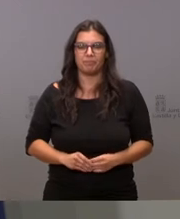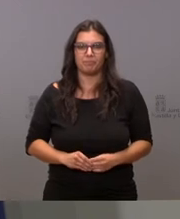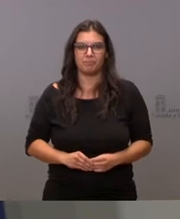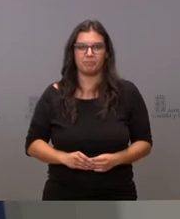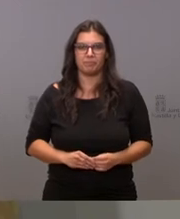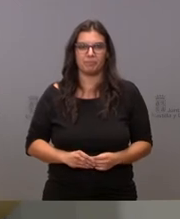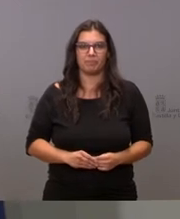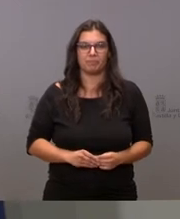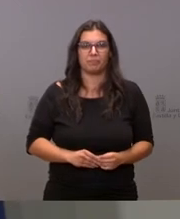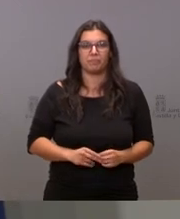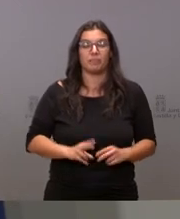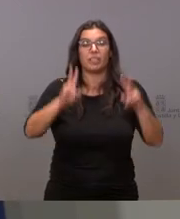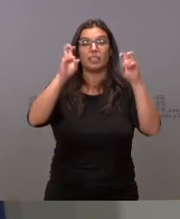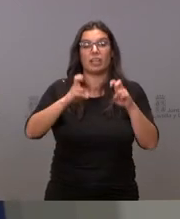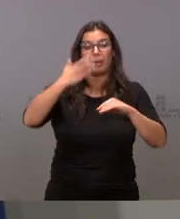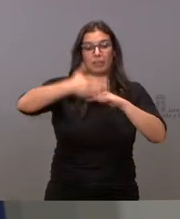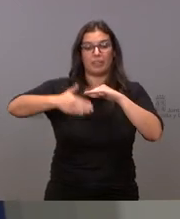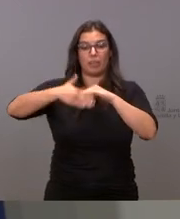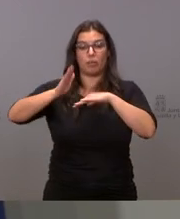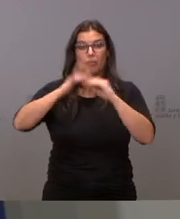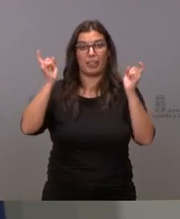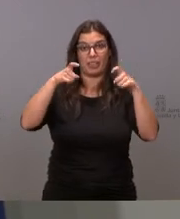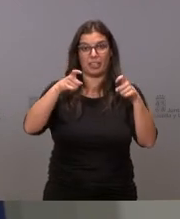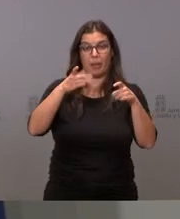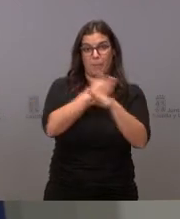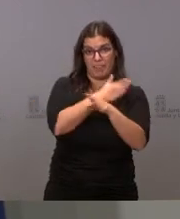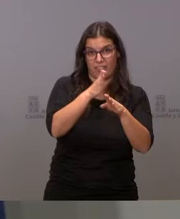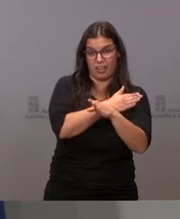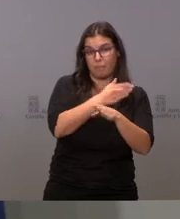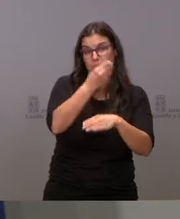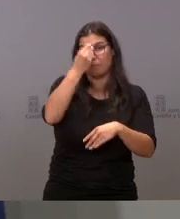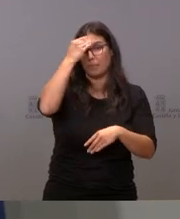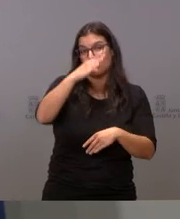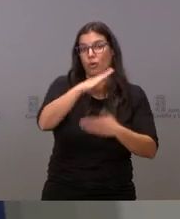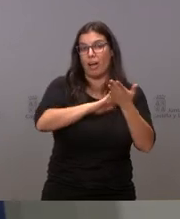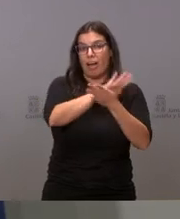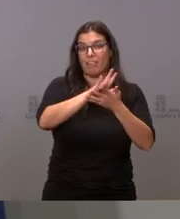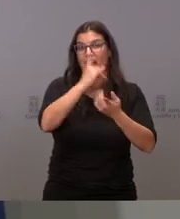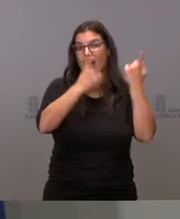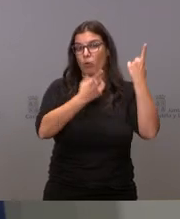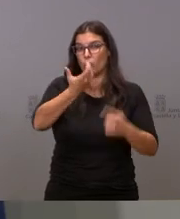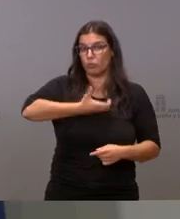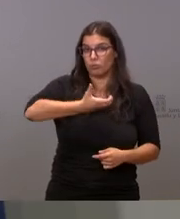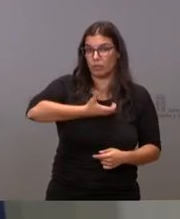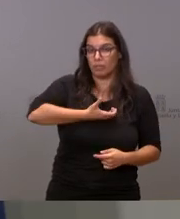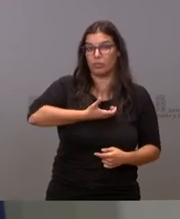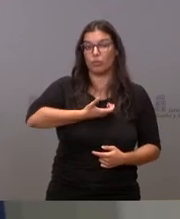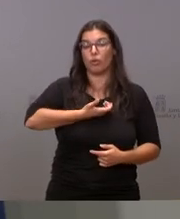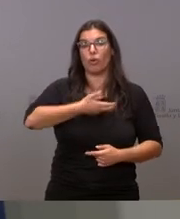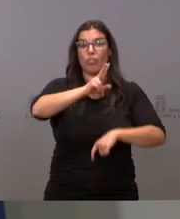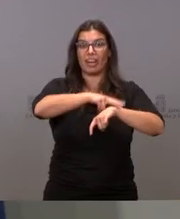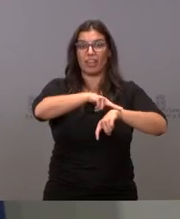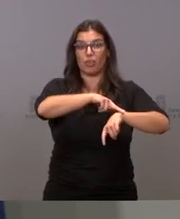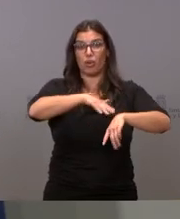sobre las restricciones y la cita previa supongo que se refiere a algunos ayuntamientos a las delegaciones del